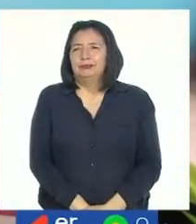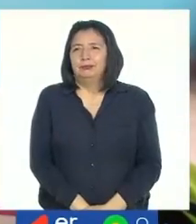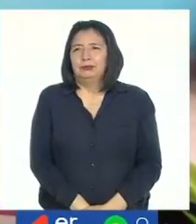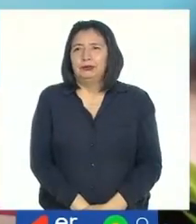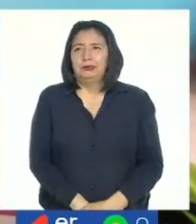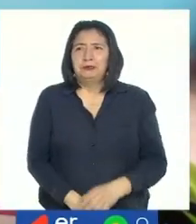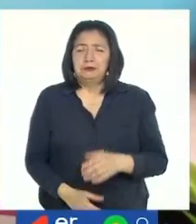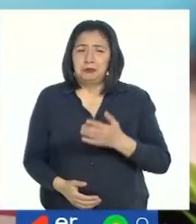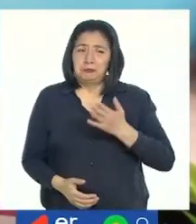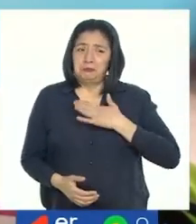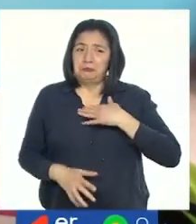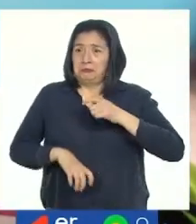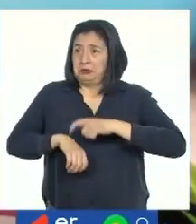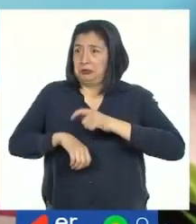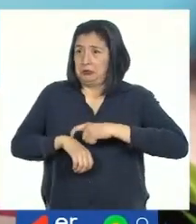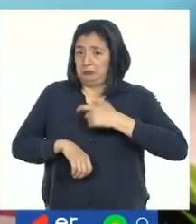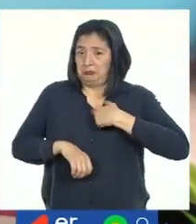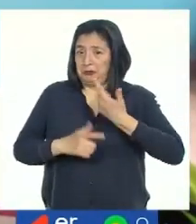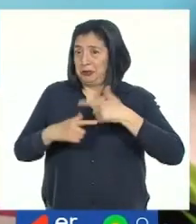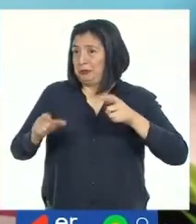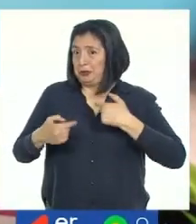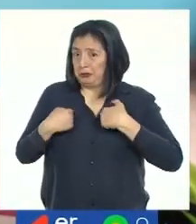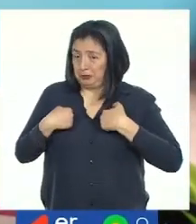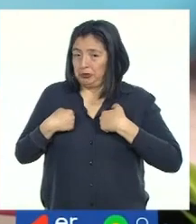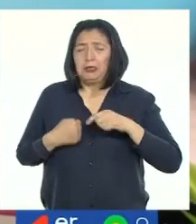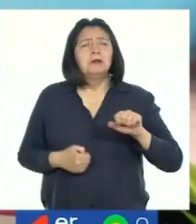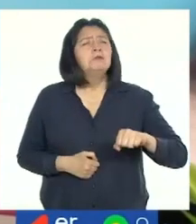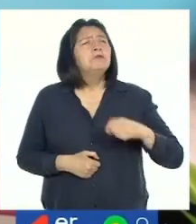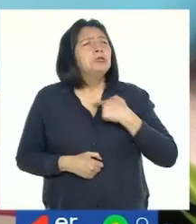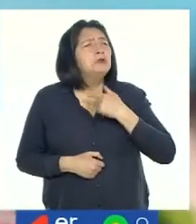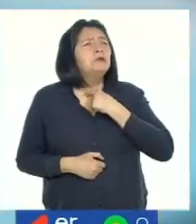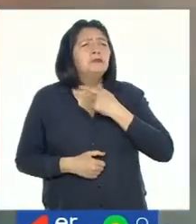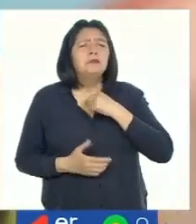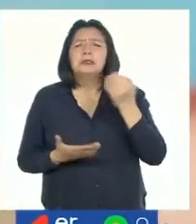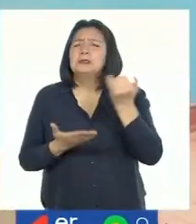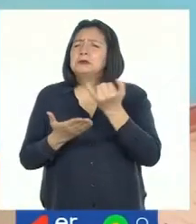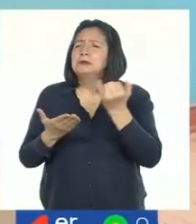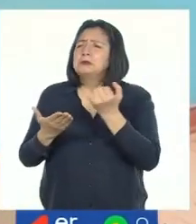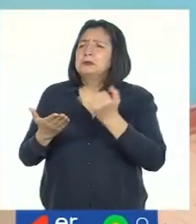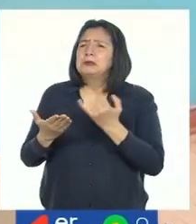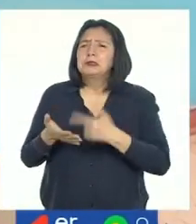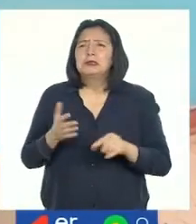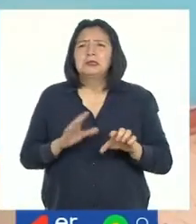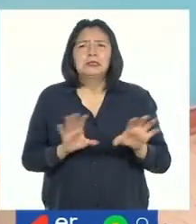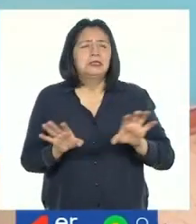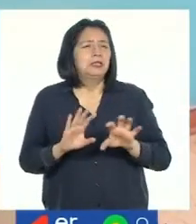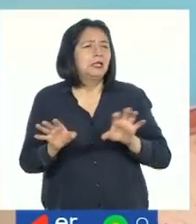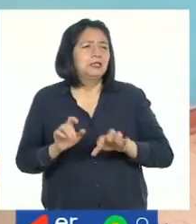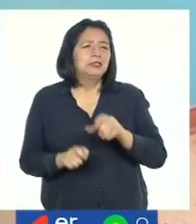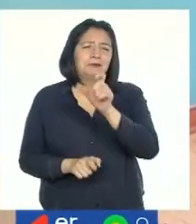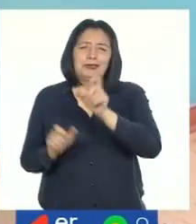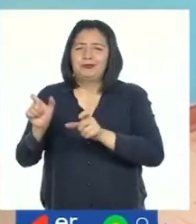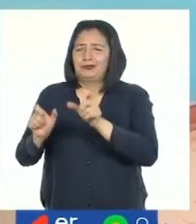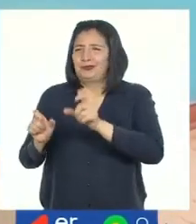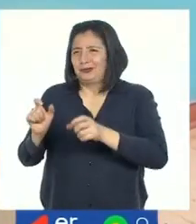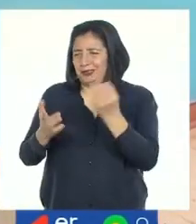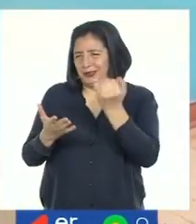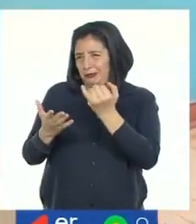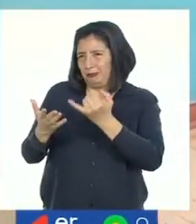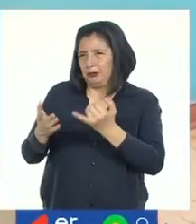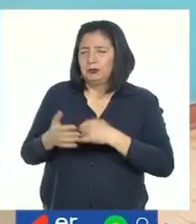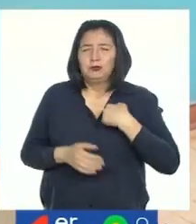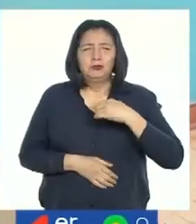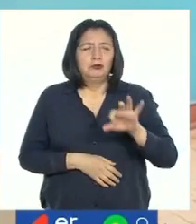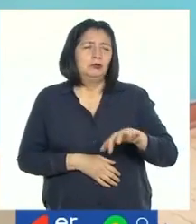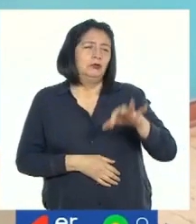Durante mi tiempo libre me gusta dibujar y hacer personajes, así que